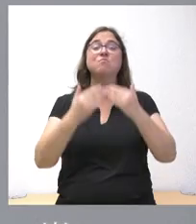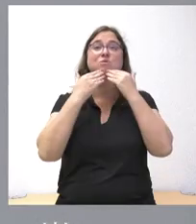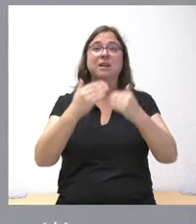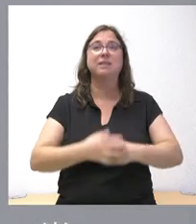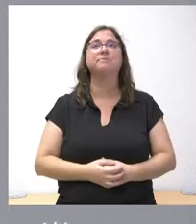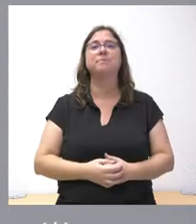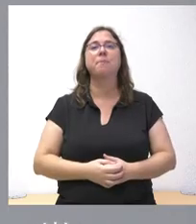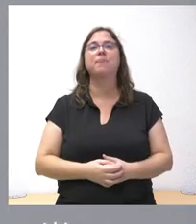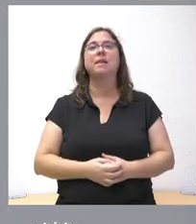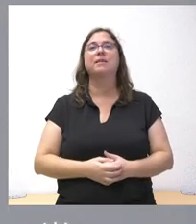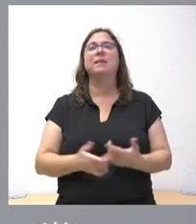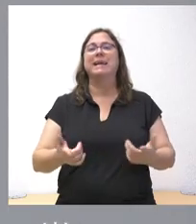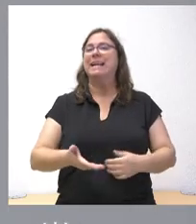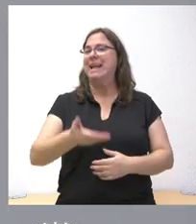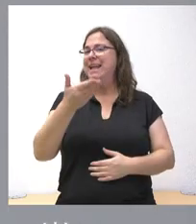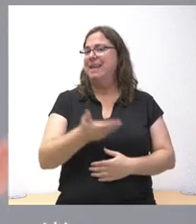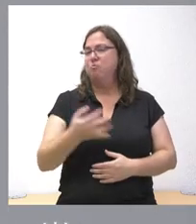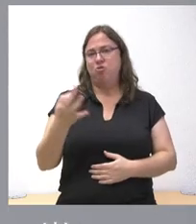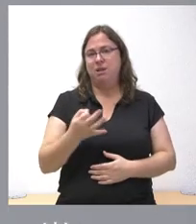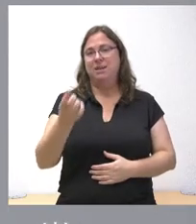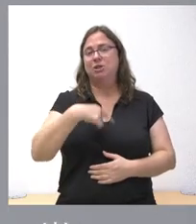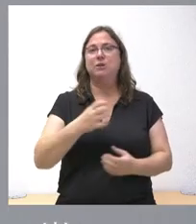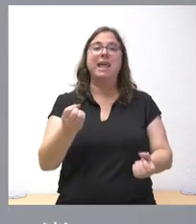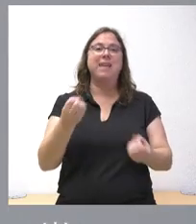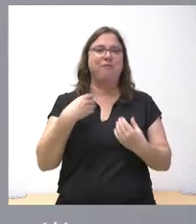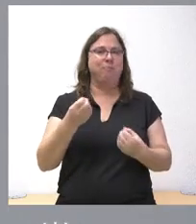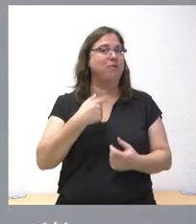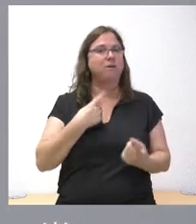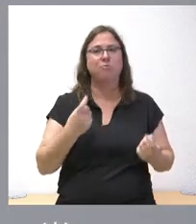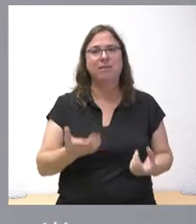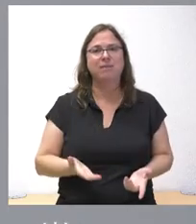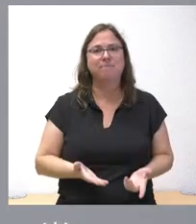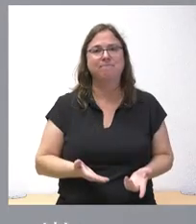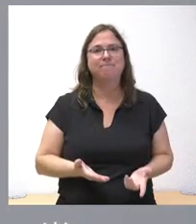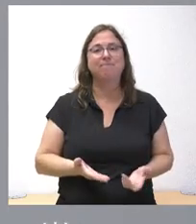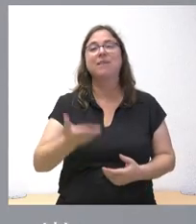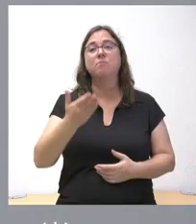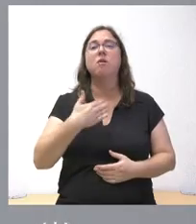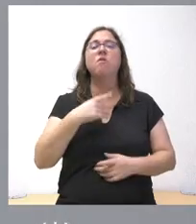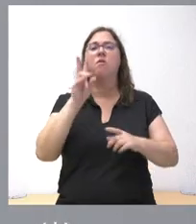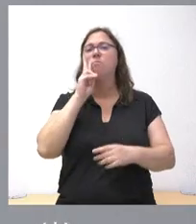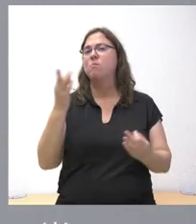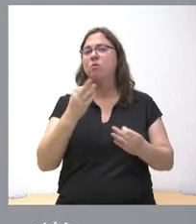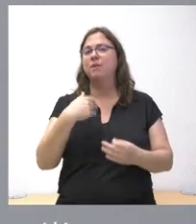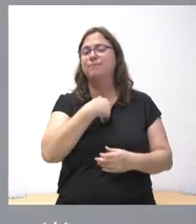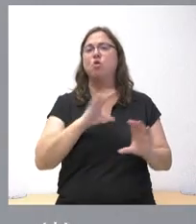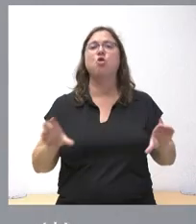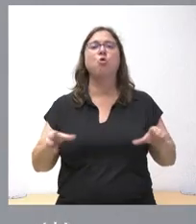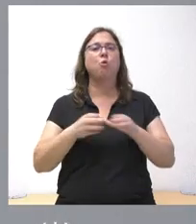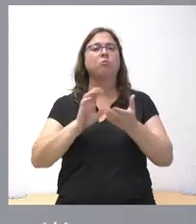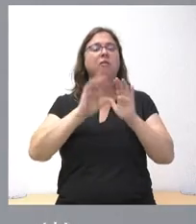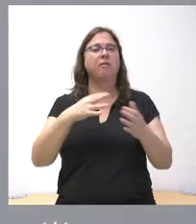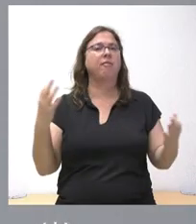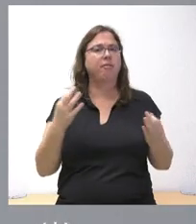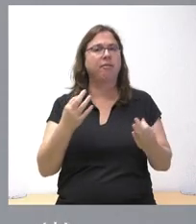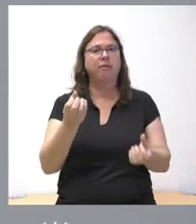Gracias a usted. Gracias a ¿Qué es importante ahora para nosotros recibir la información? Porque lo que sí que estamos viendo como Junta de Castellanos es la ausencia